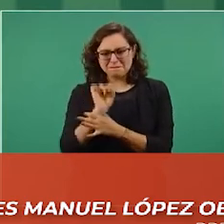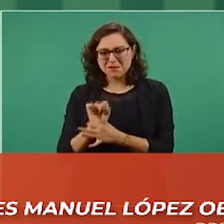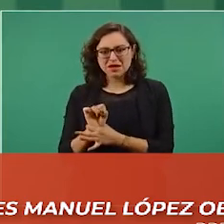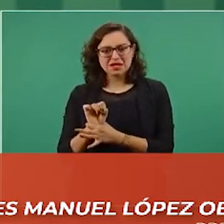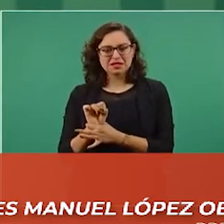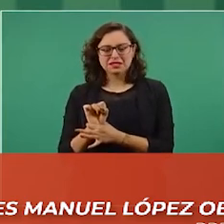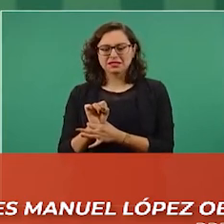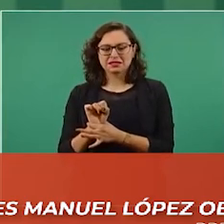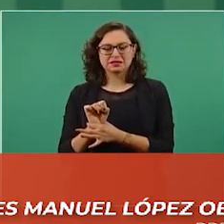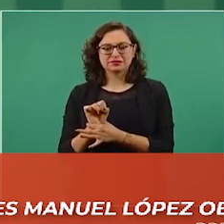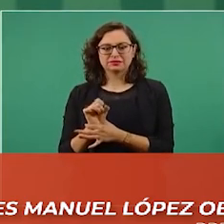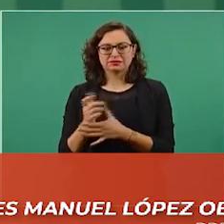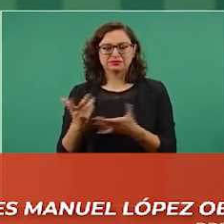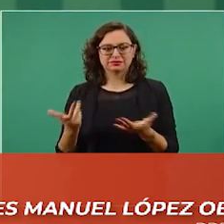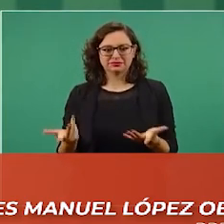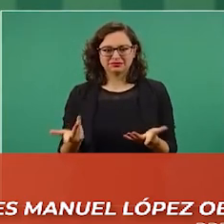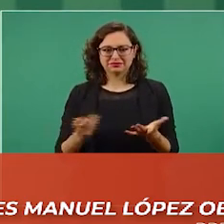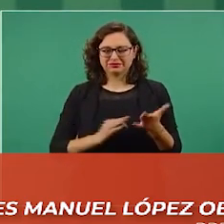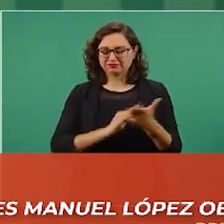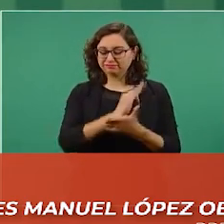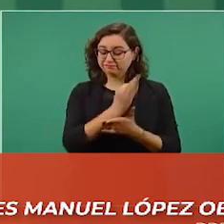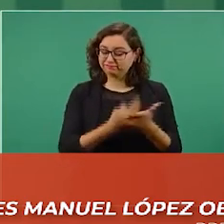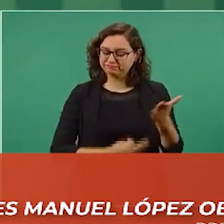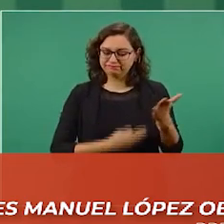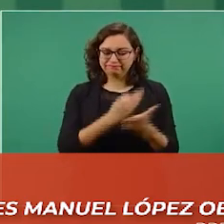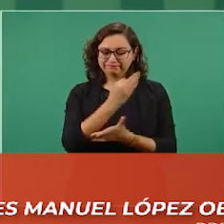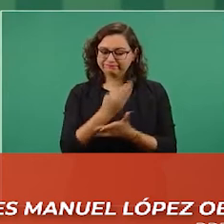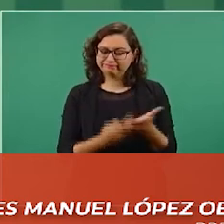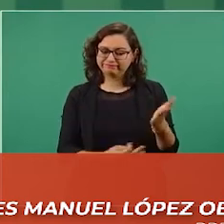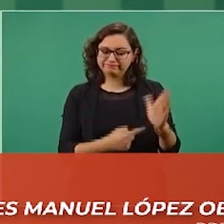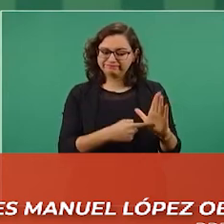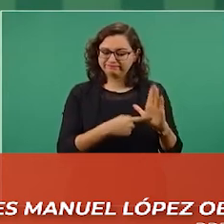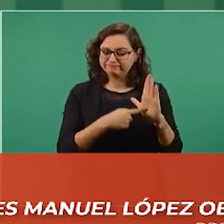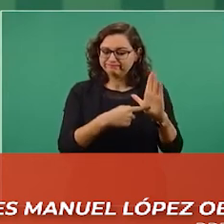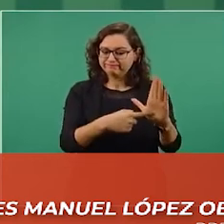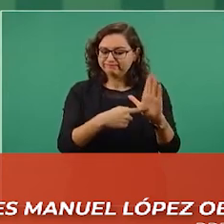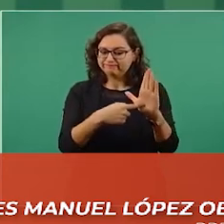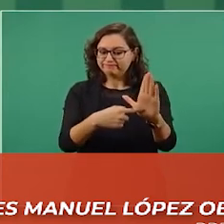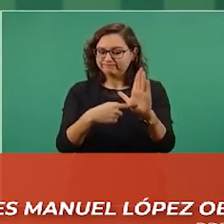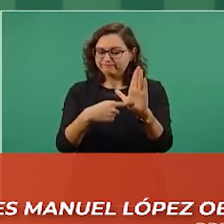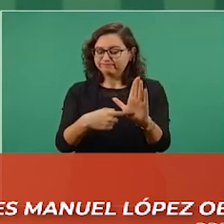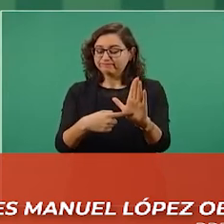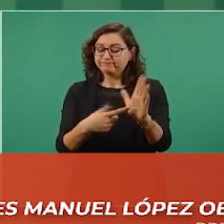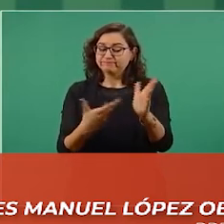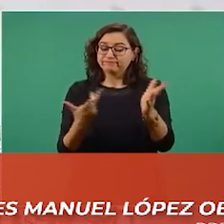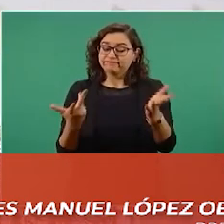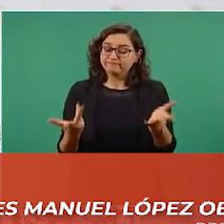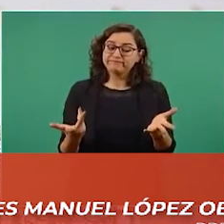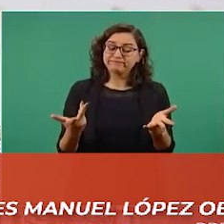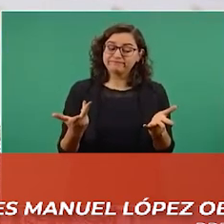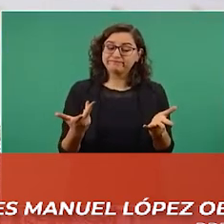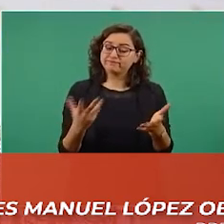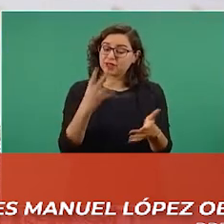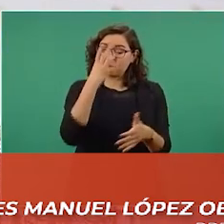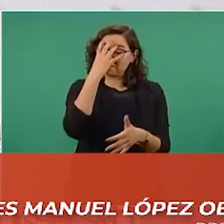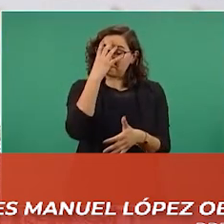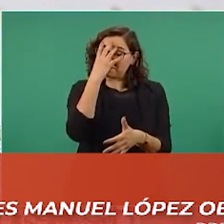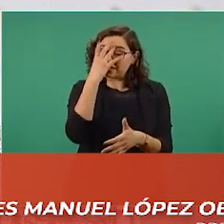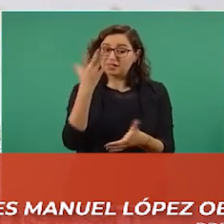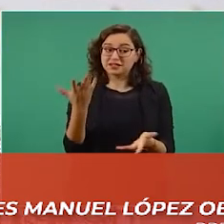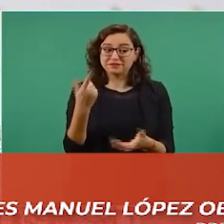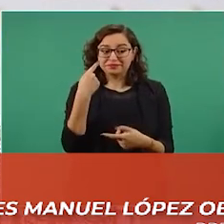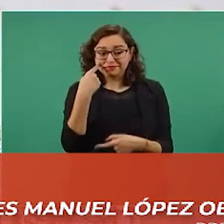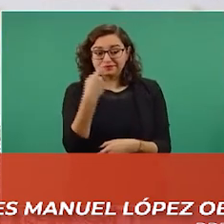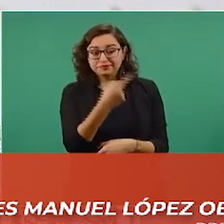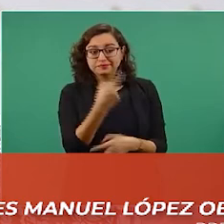se mostraran aquí facturas a partir de la denuncia que ustedes hicieron en donde